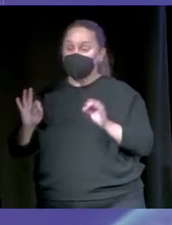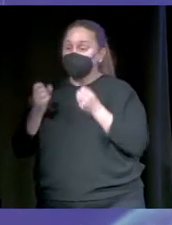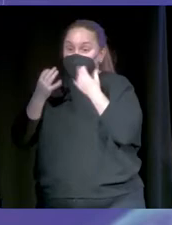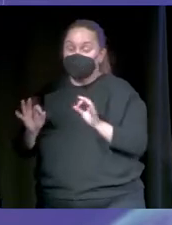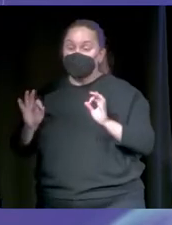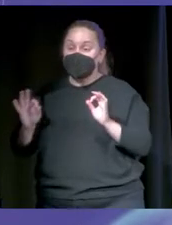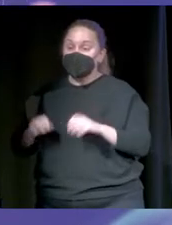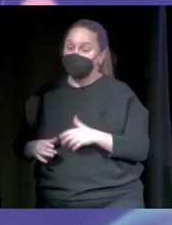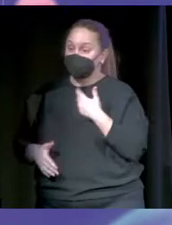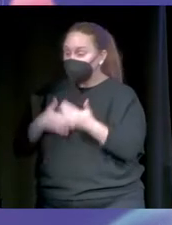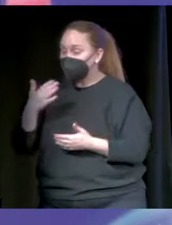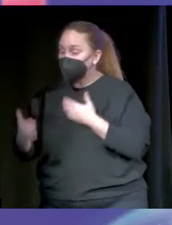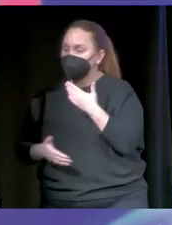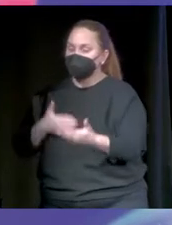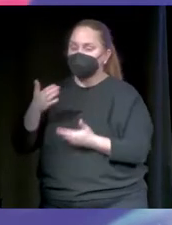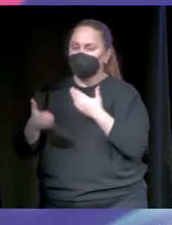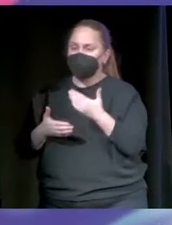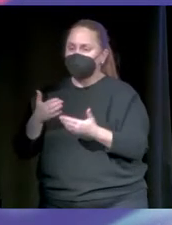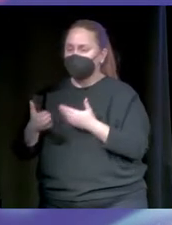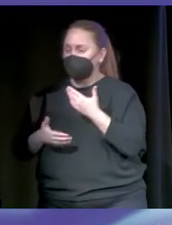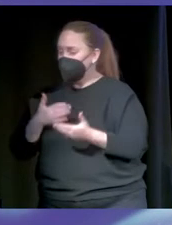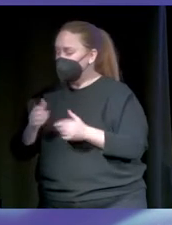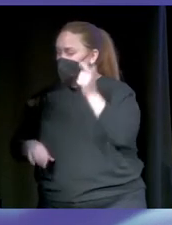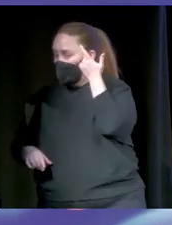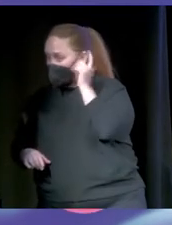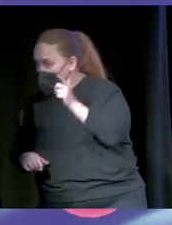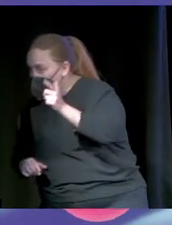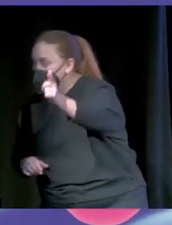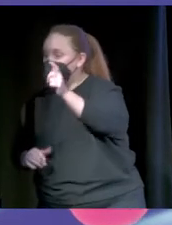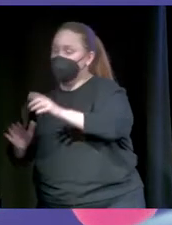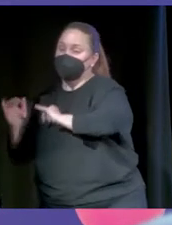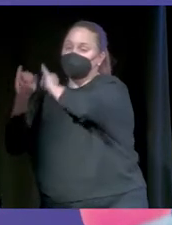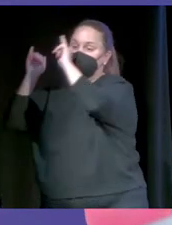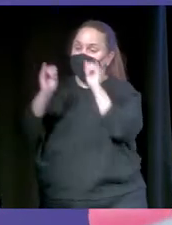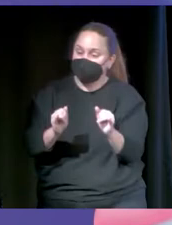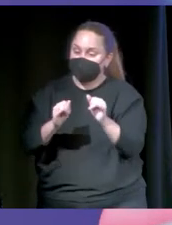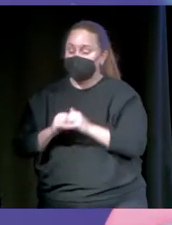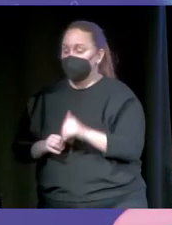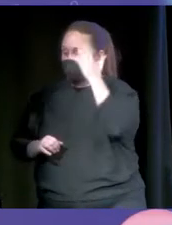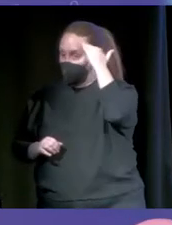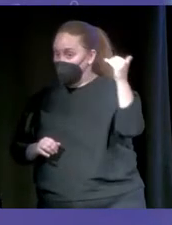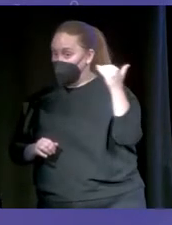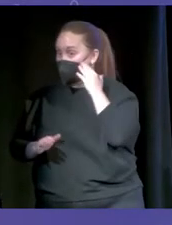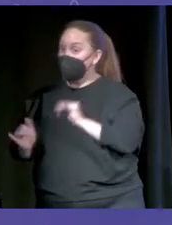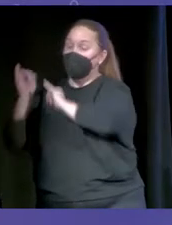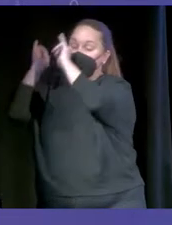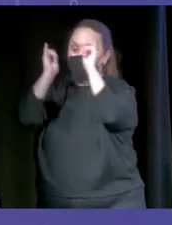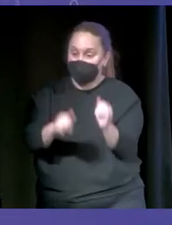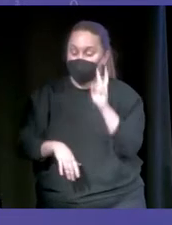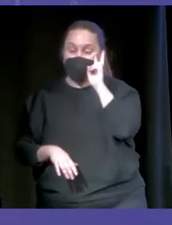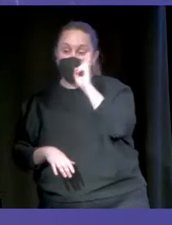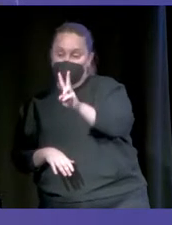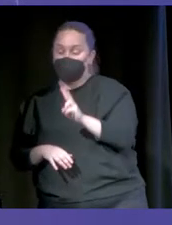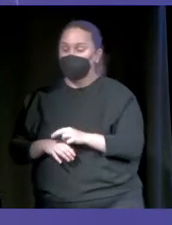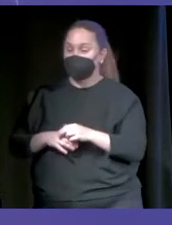ir. Y cuando llegamos al otro lado, el extremo, donde más lejos no puedes estar, que es Nueva Zelanda, de un día para otro la primera ministra de Nueva Zelanda, de Hacienda